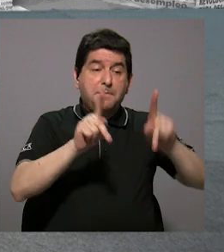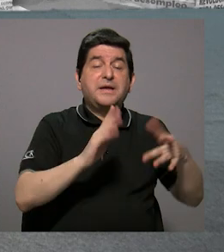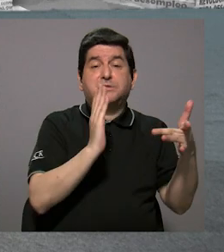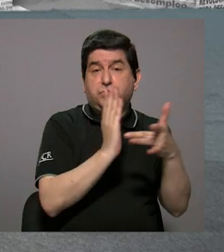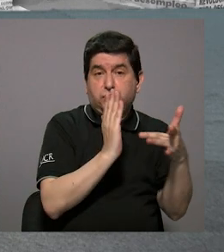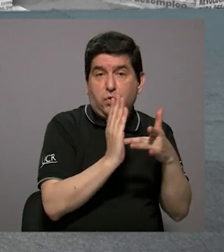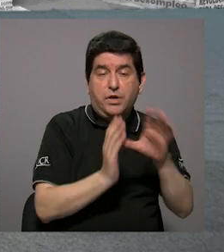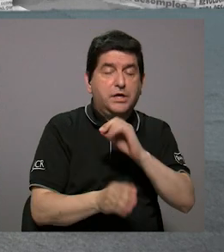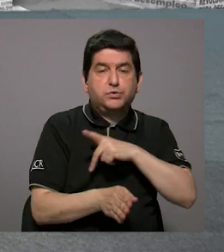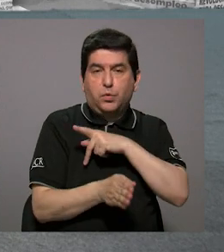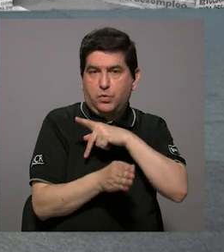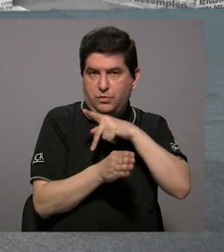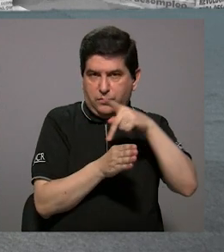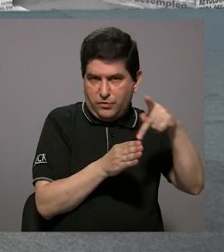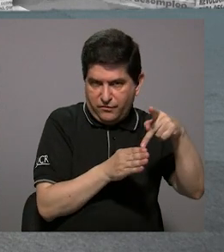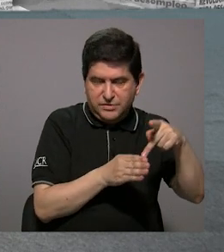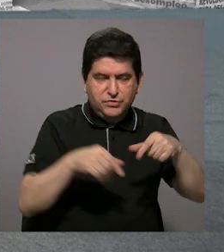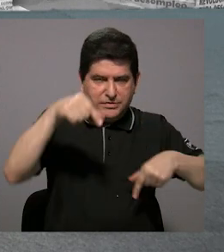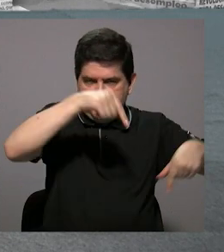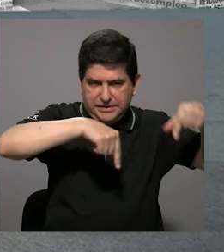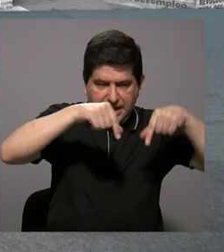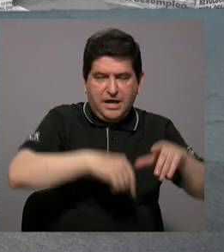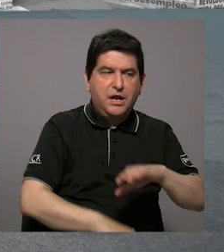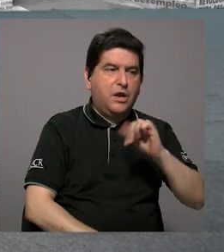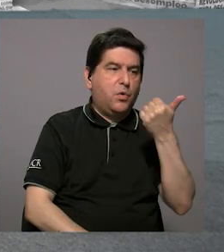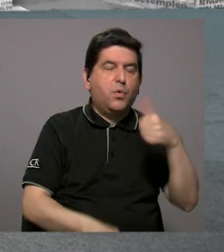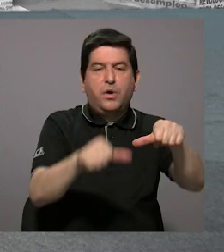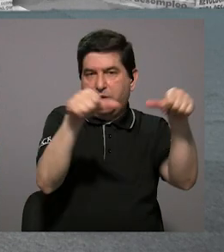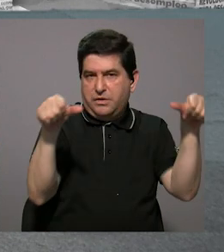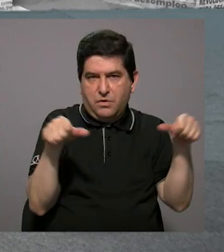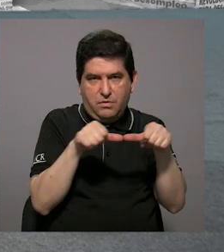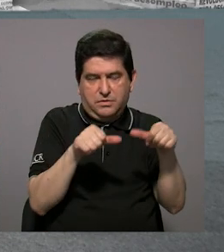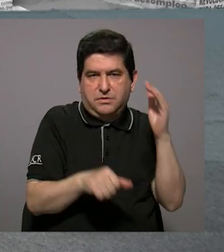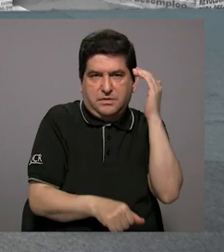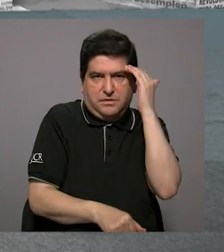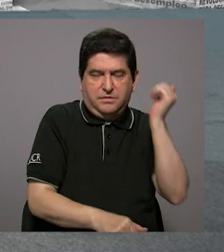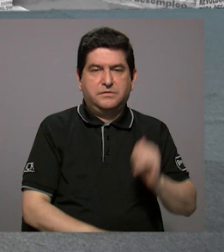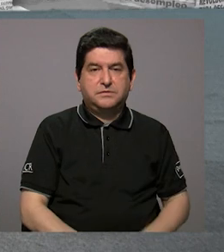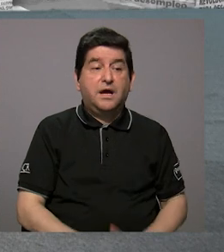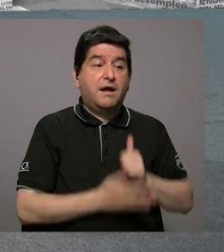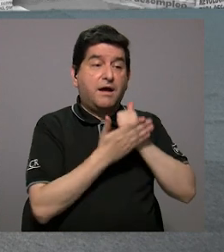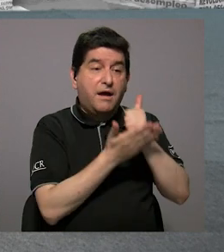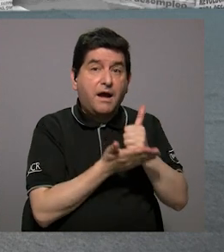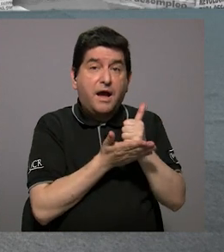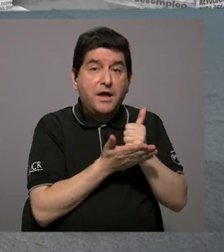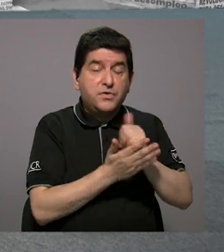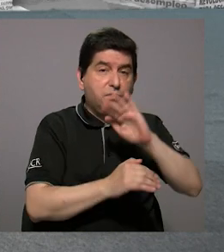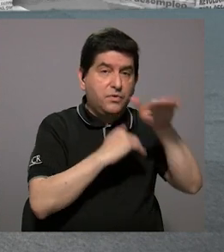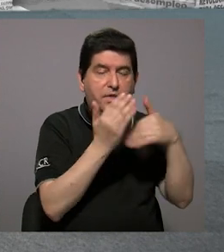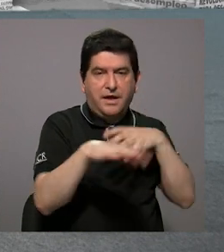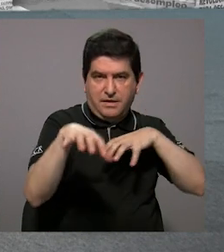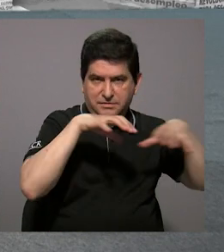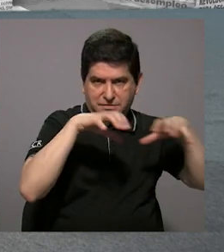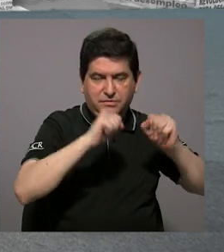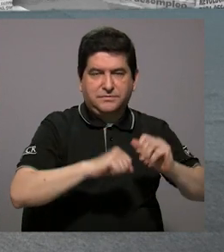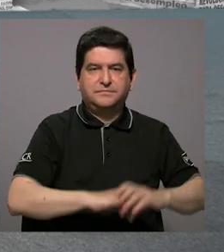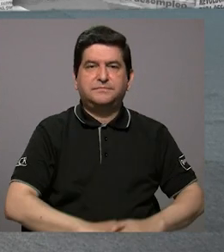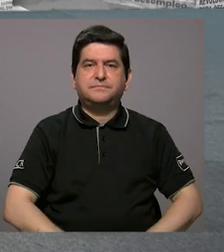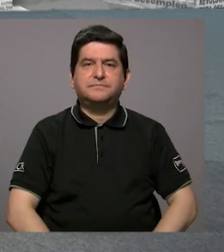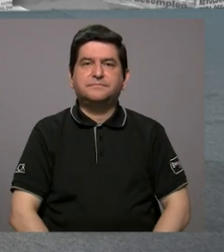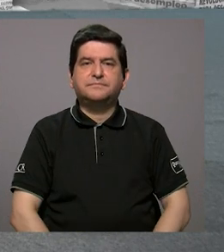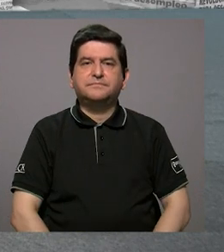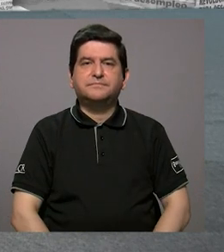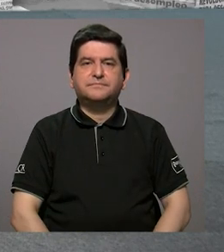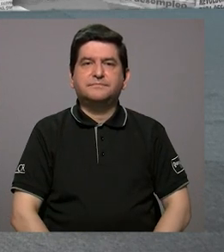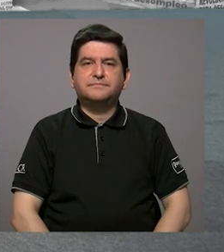personal técnico, otros son profesionales en química o en otras disciplinas que ayudan en todas estas actividades.